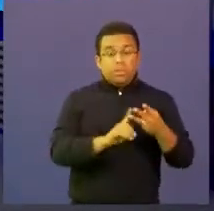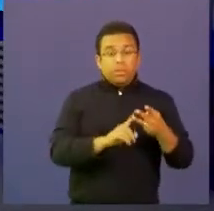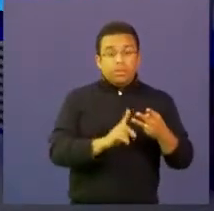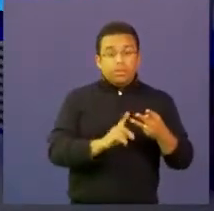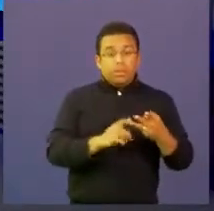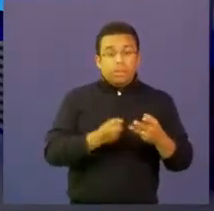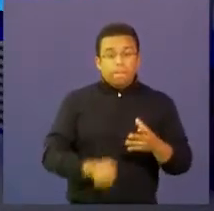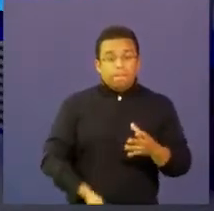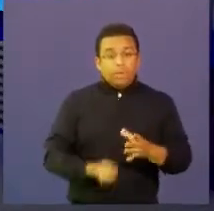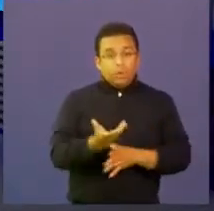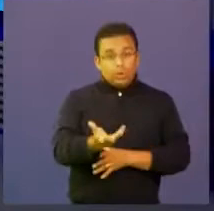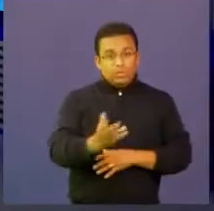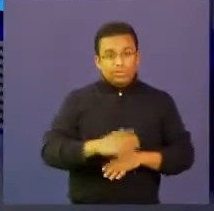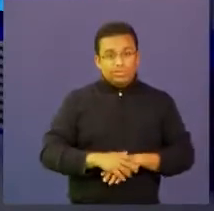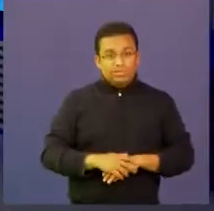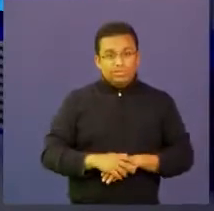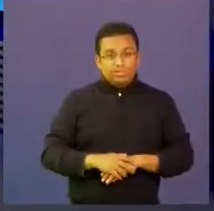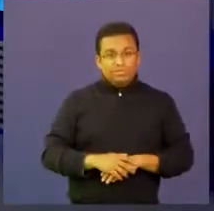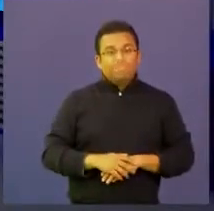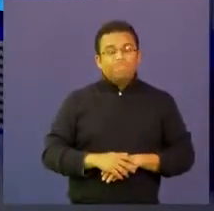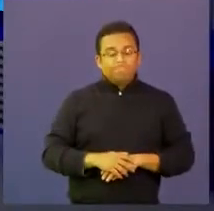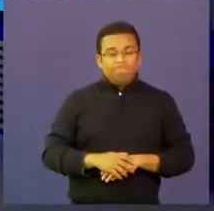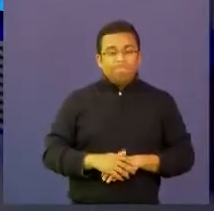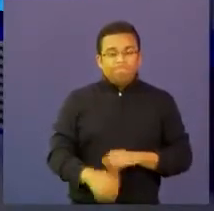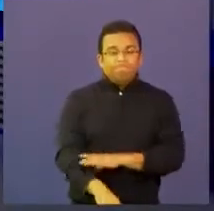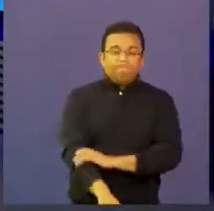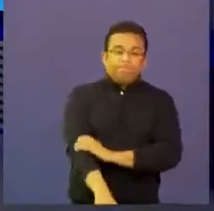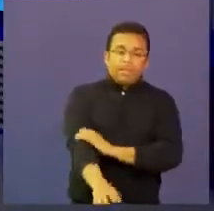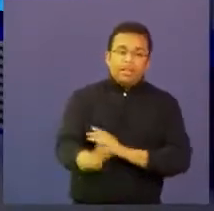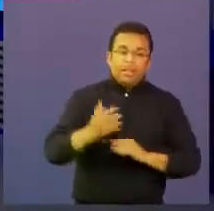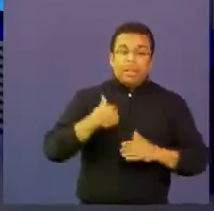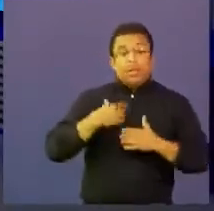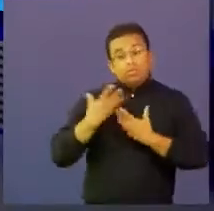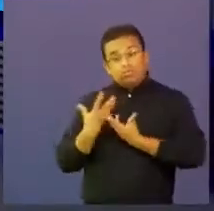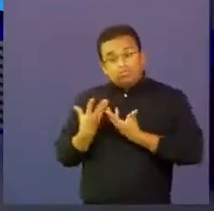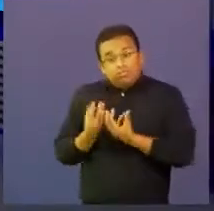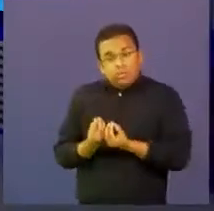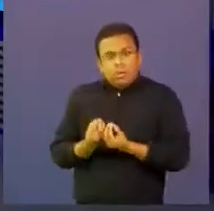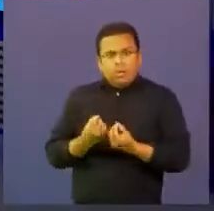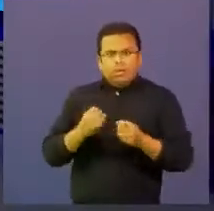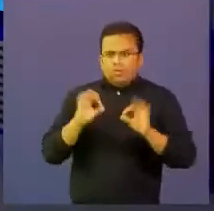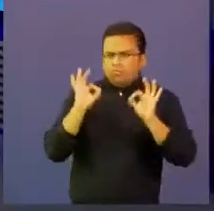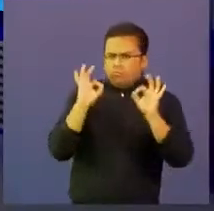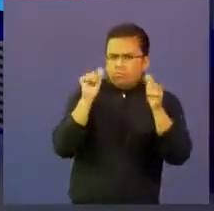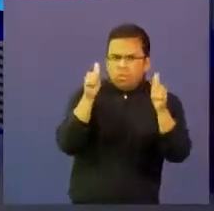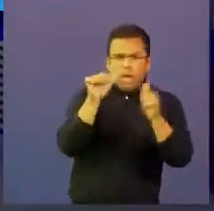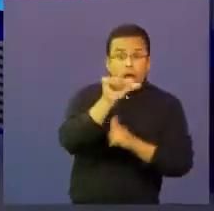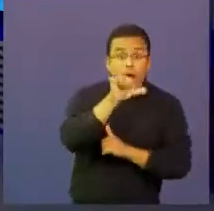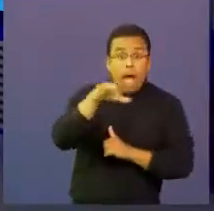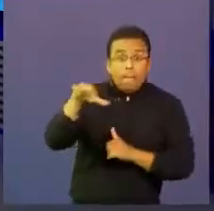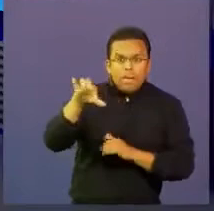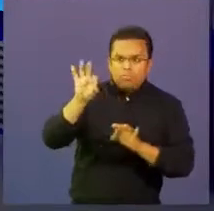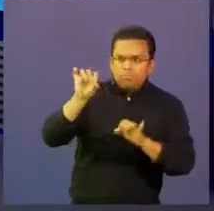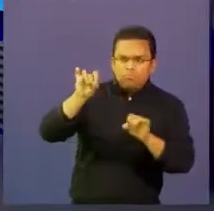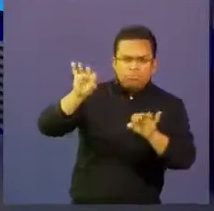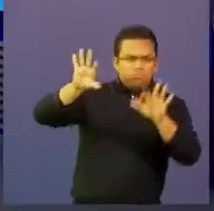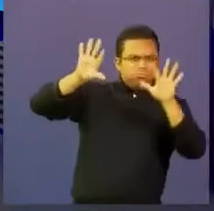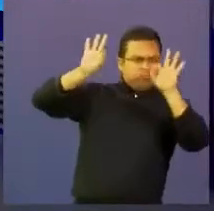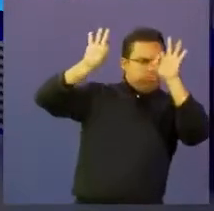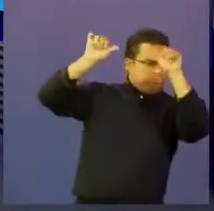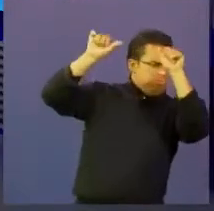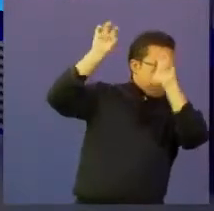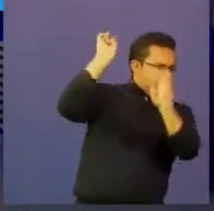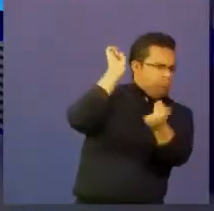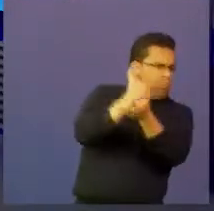ahí hay dos elementos que Marta nos señala nosotros podemos hacer la mejor aplicación del mundo pero si el maestro